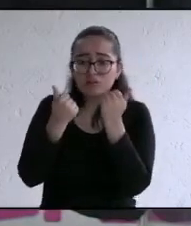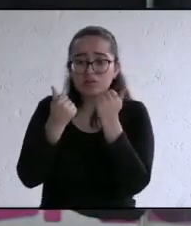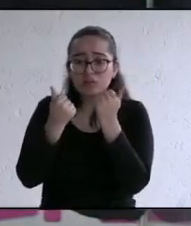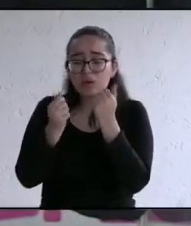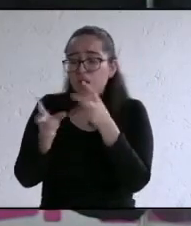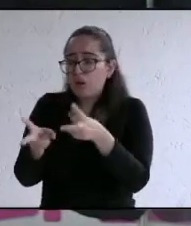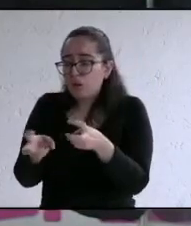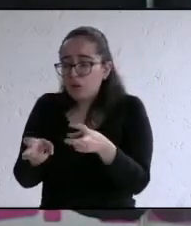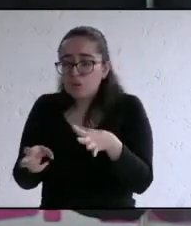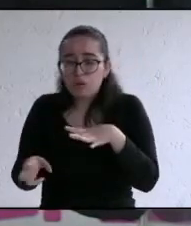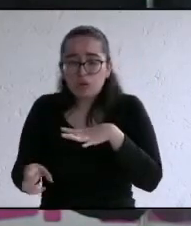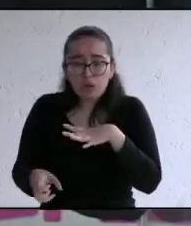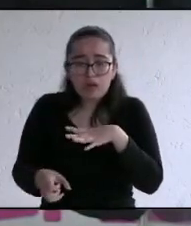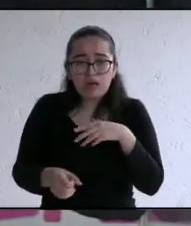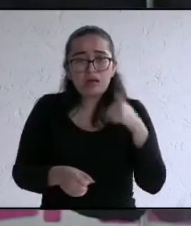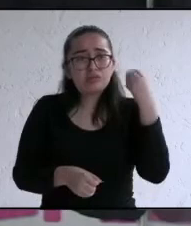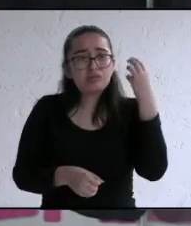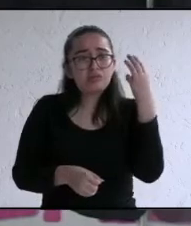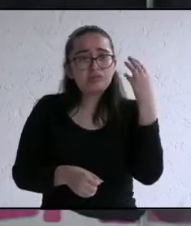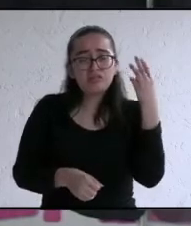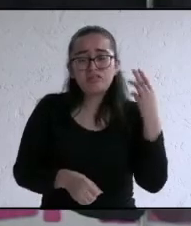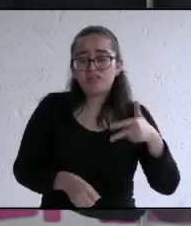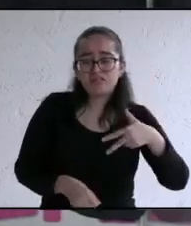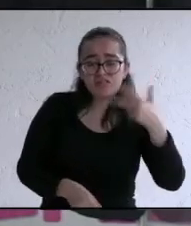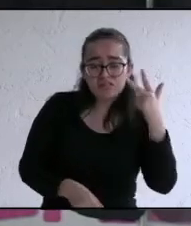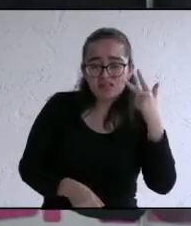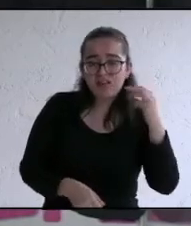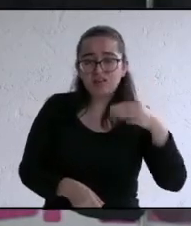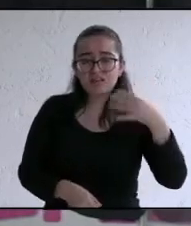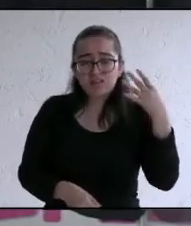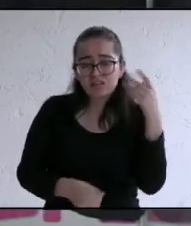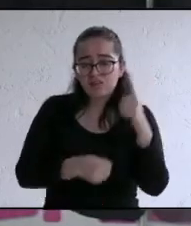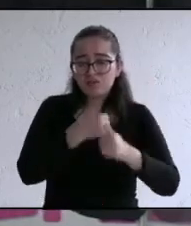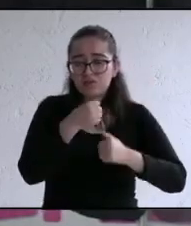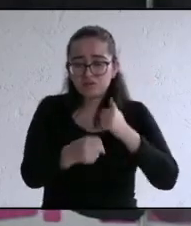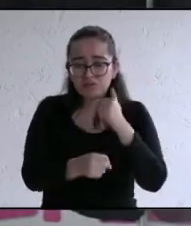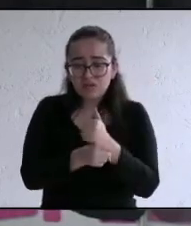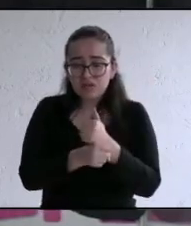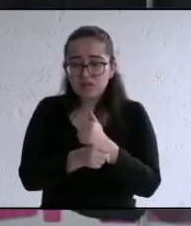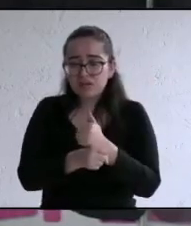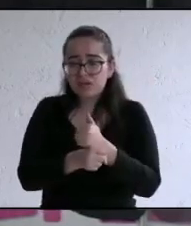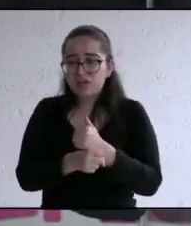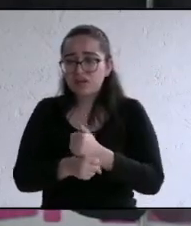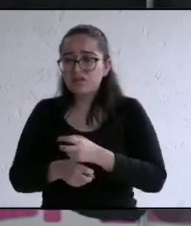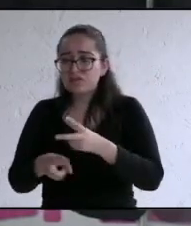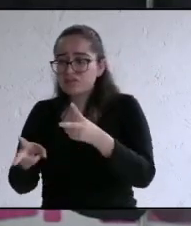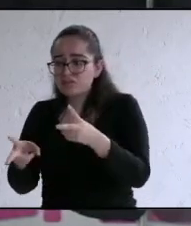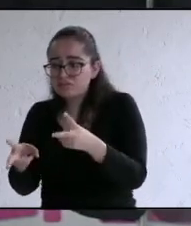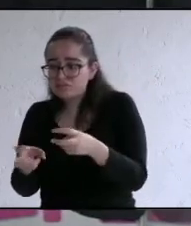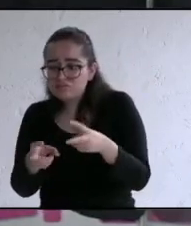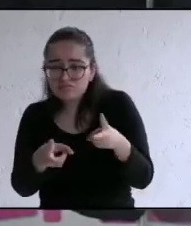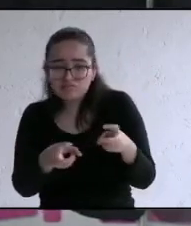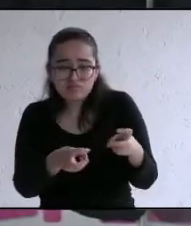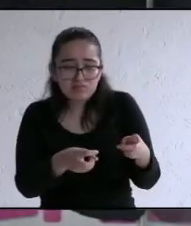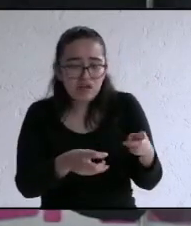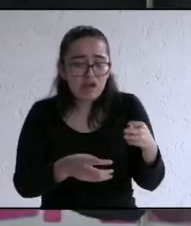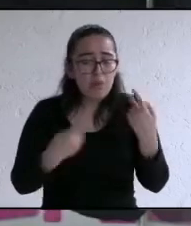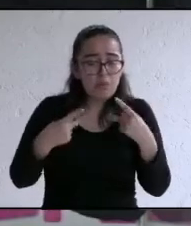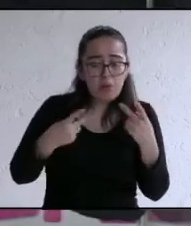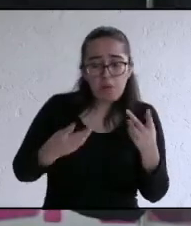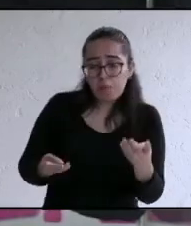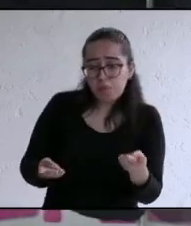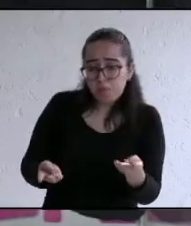testigo que desde hace 13-14 años en actopa se han sentado los reales de la delincuencia organizada y desorganizada